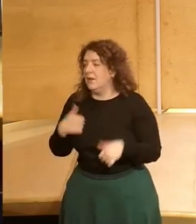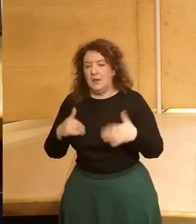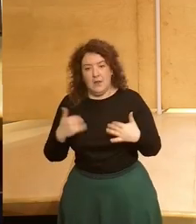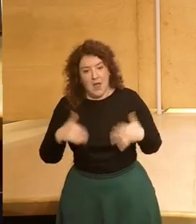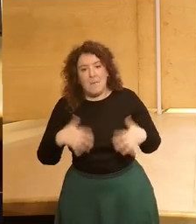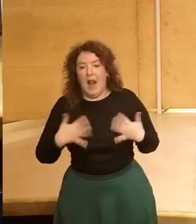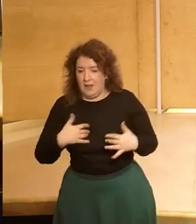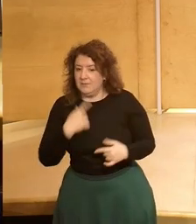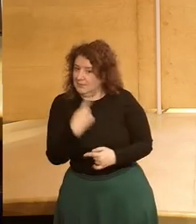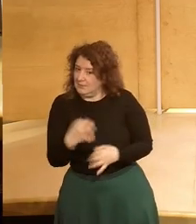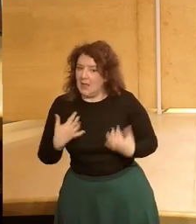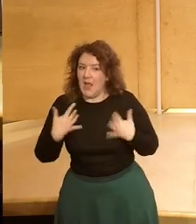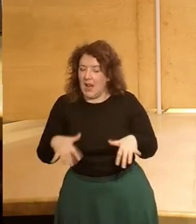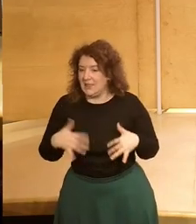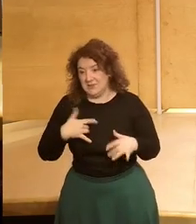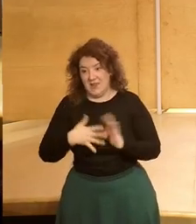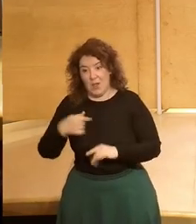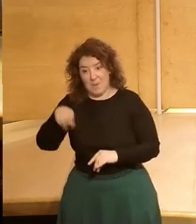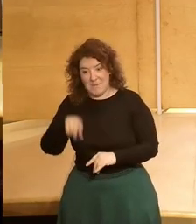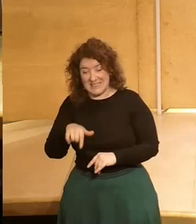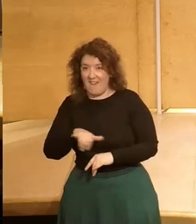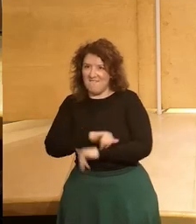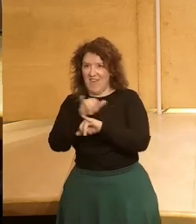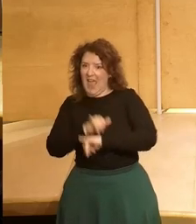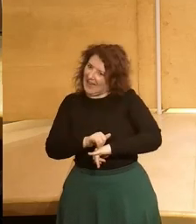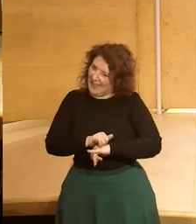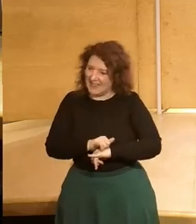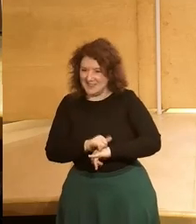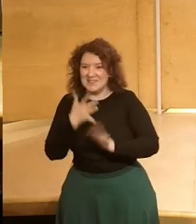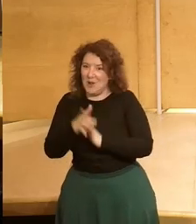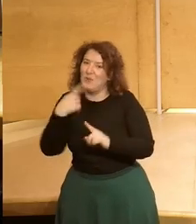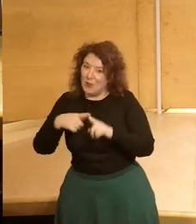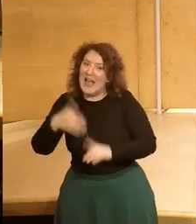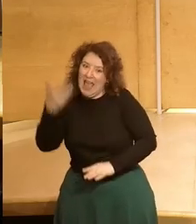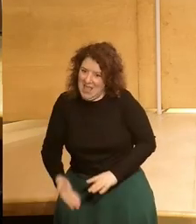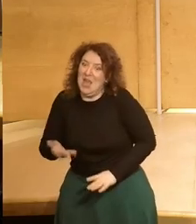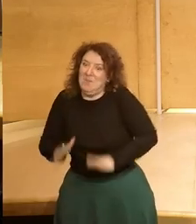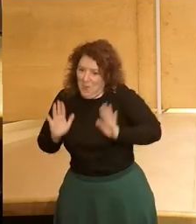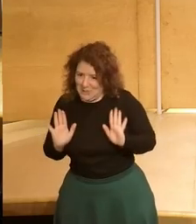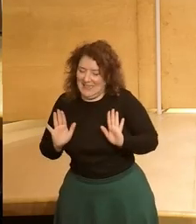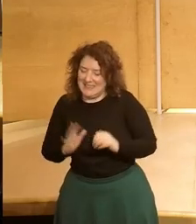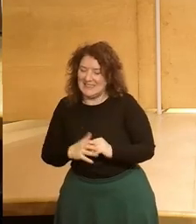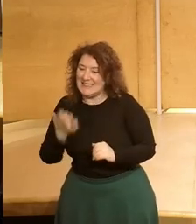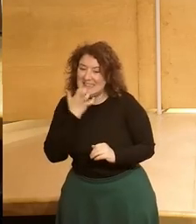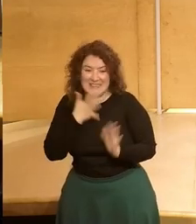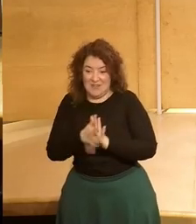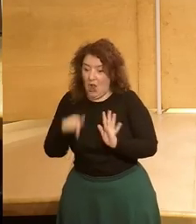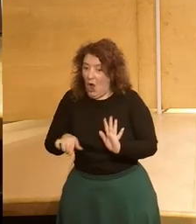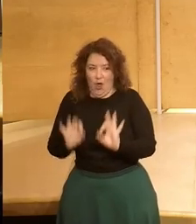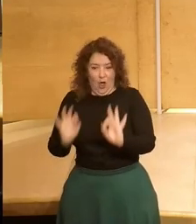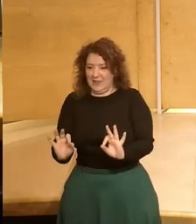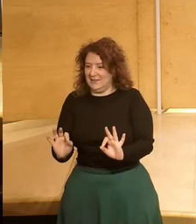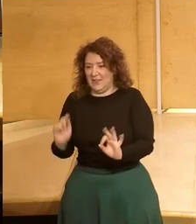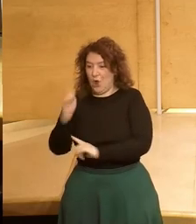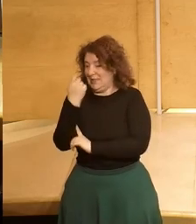pueda ser el momento más feliz de tu mes creo que hemos conseguido algo muy importante si llegamos a esto en este evento